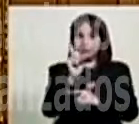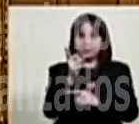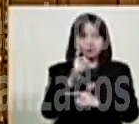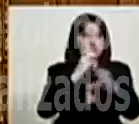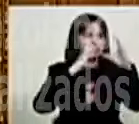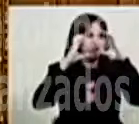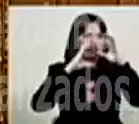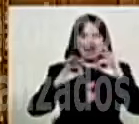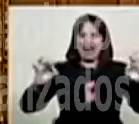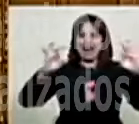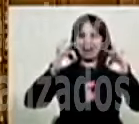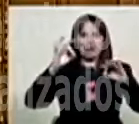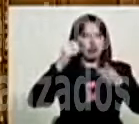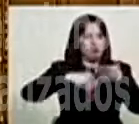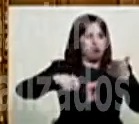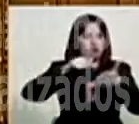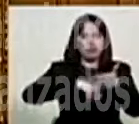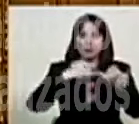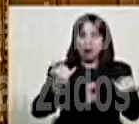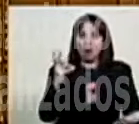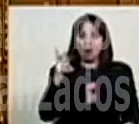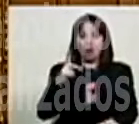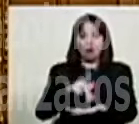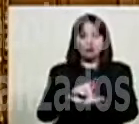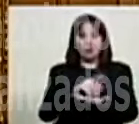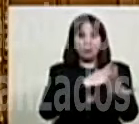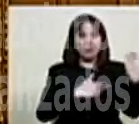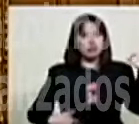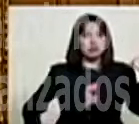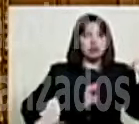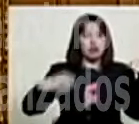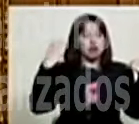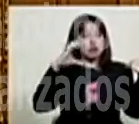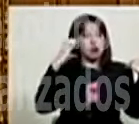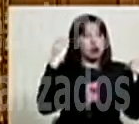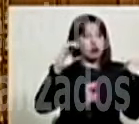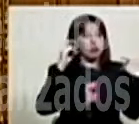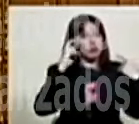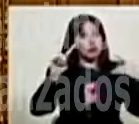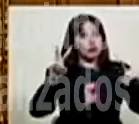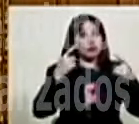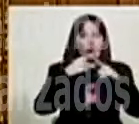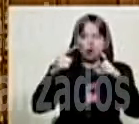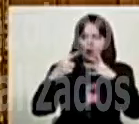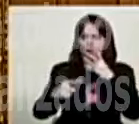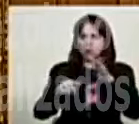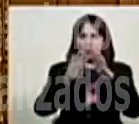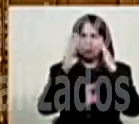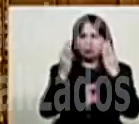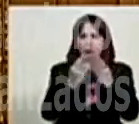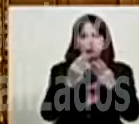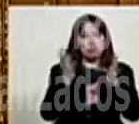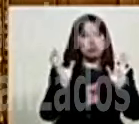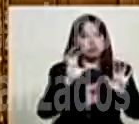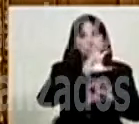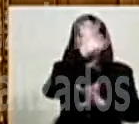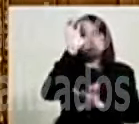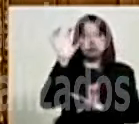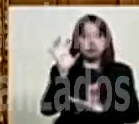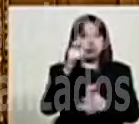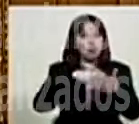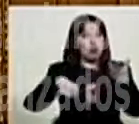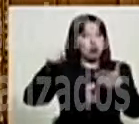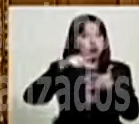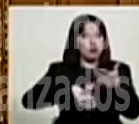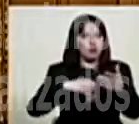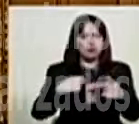comunicaciones. En los actos presidenciales de Colombia y de otros lugares del mundo. Y